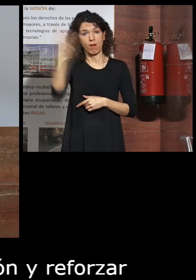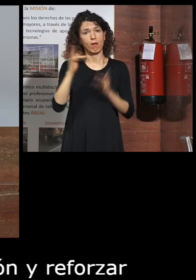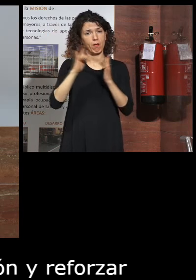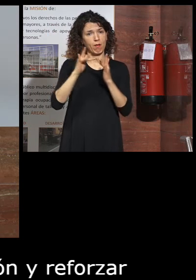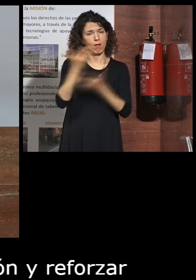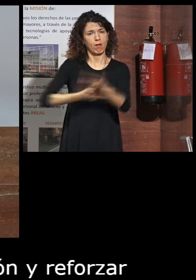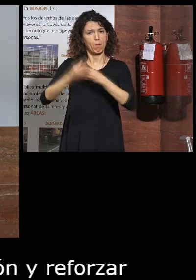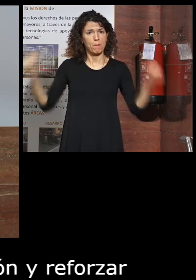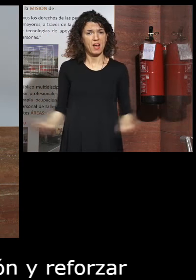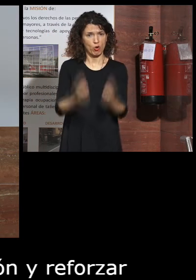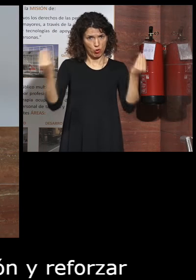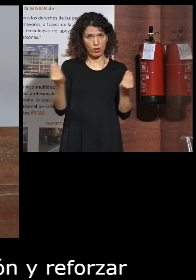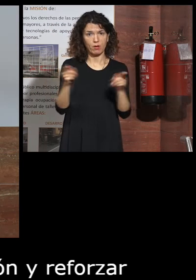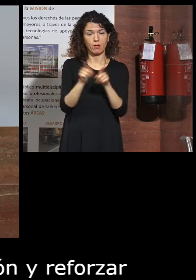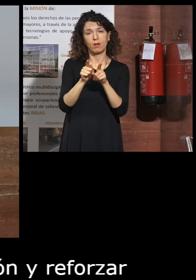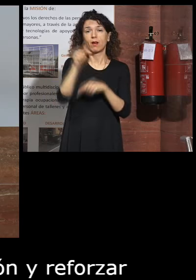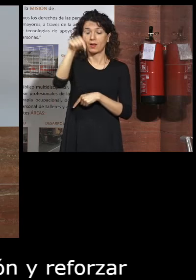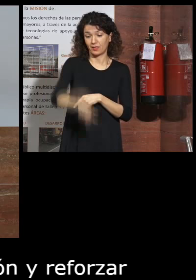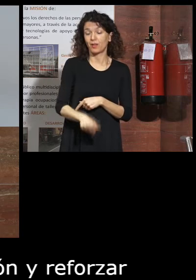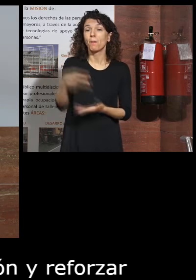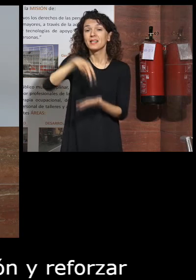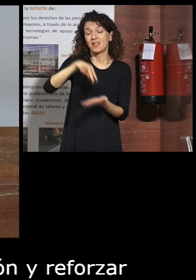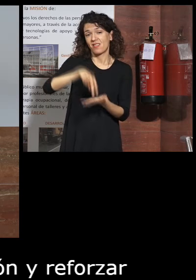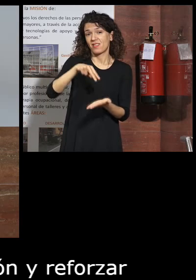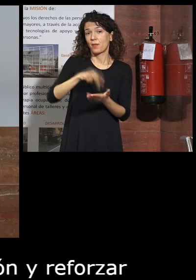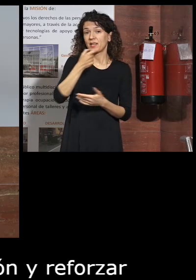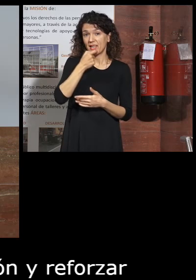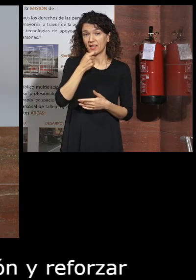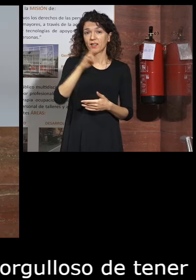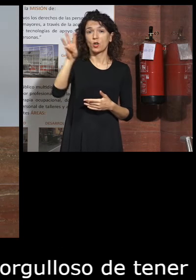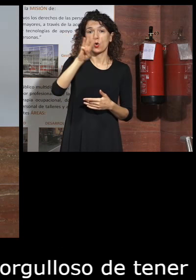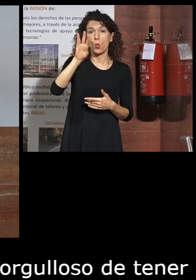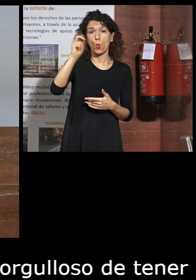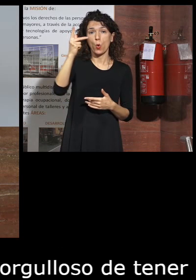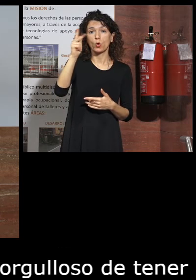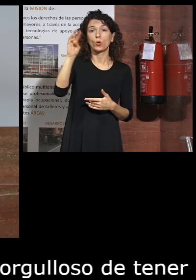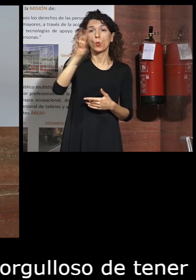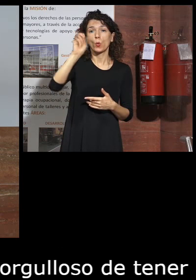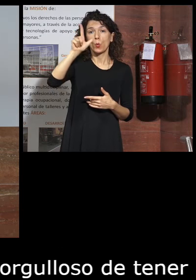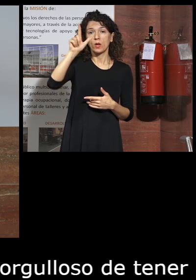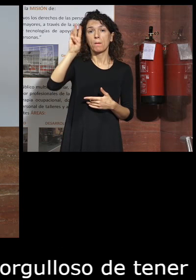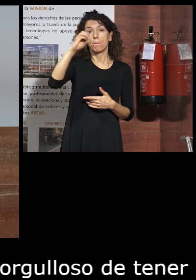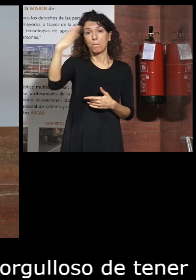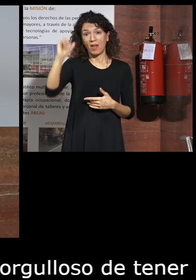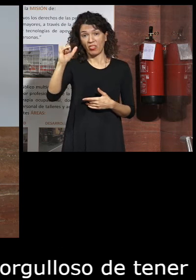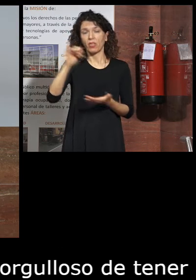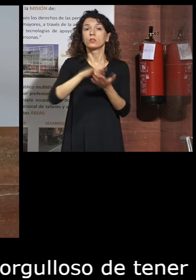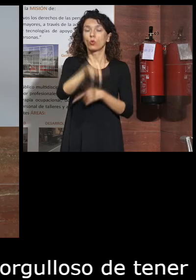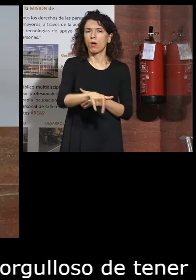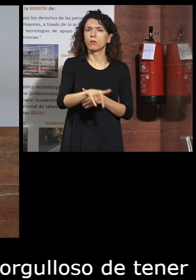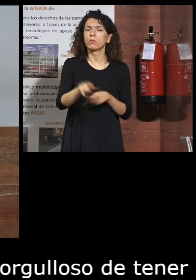tener una empresa británica aquí hoy que se llama Walk with Path y ha desarrollado